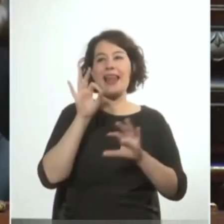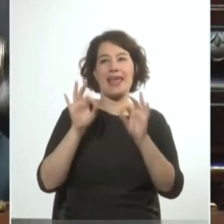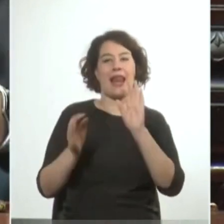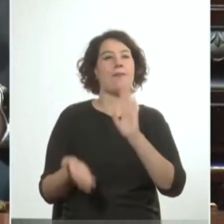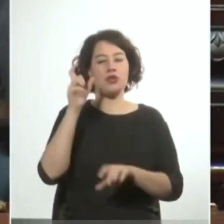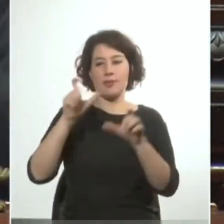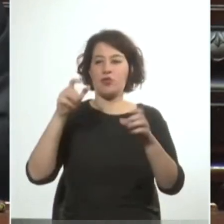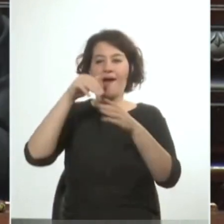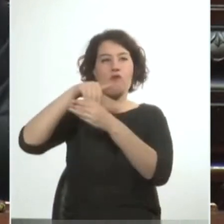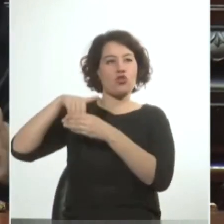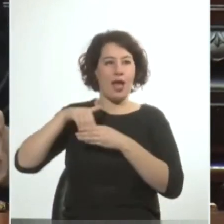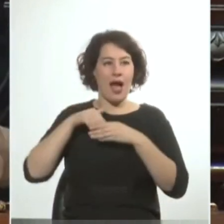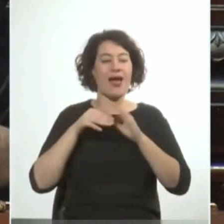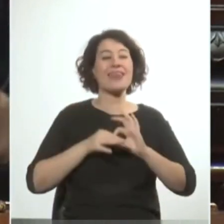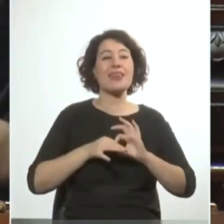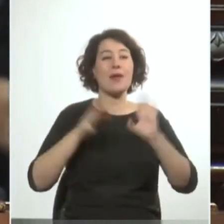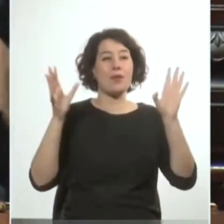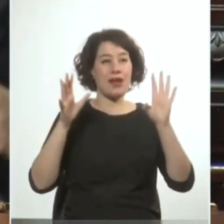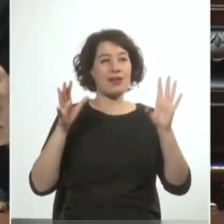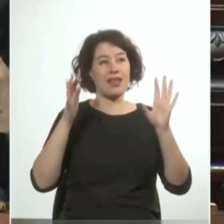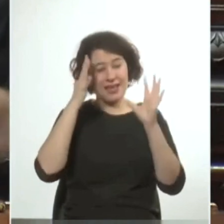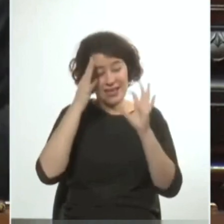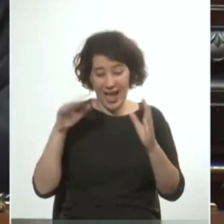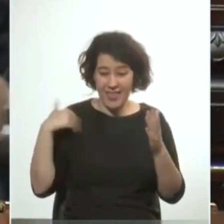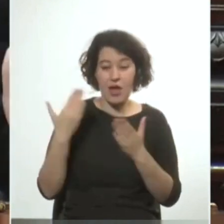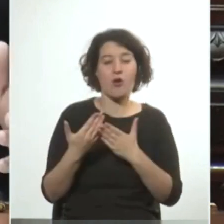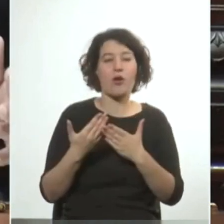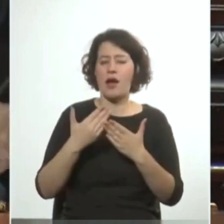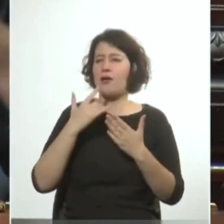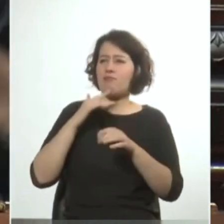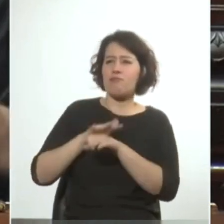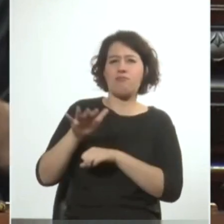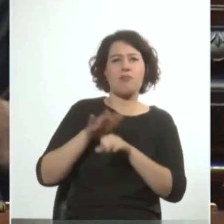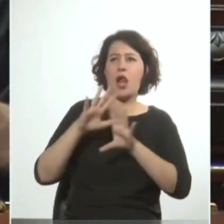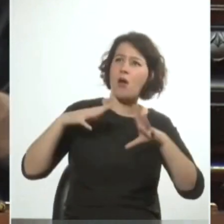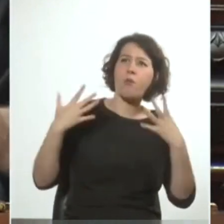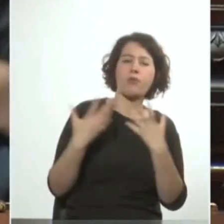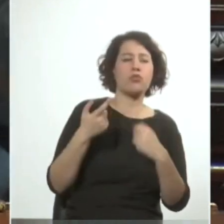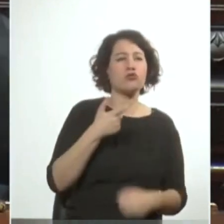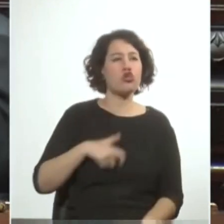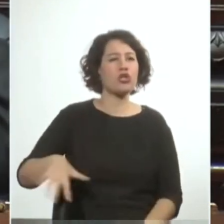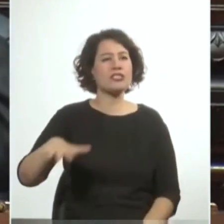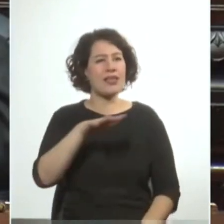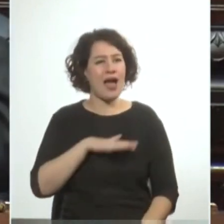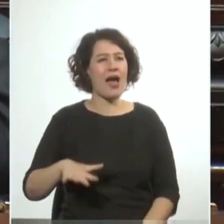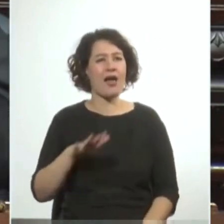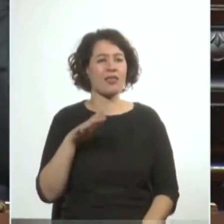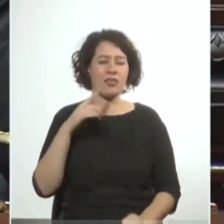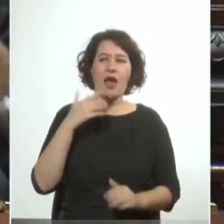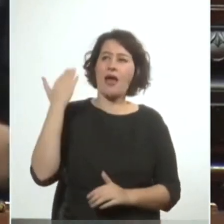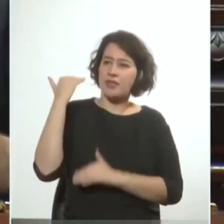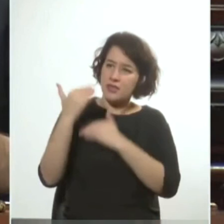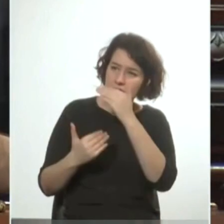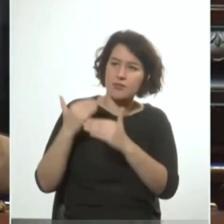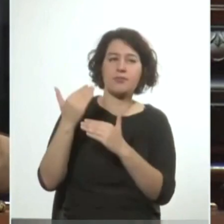mayoría de ciudadanos en una democracia que era considerada y es considerada ejemplar en una sociedad que desarrollista en un momento